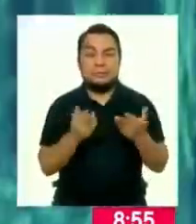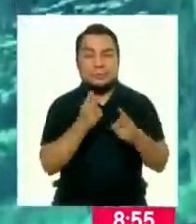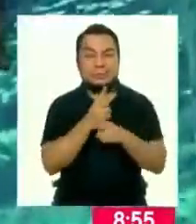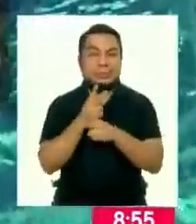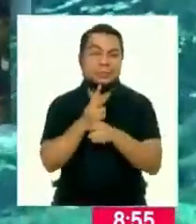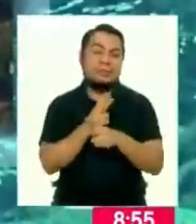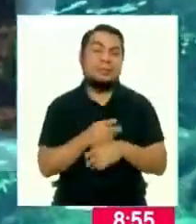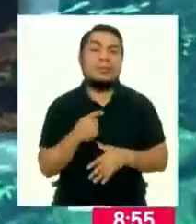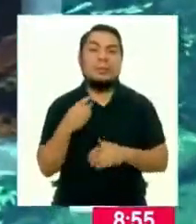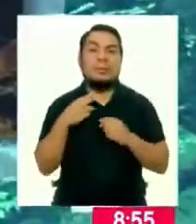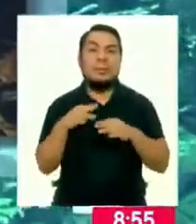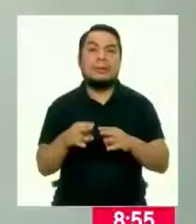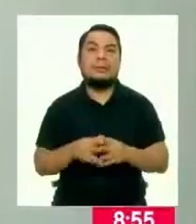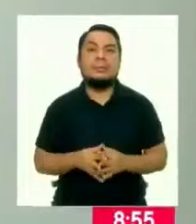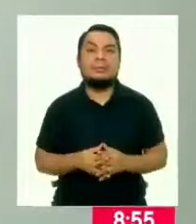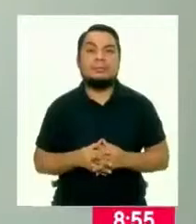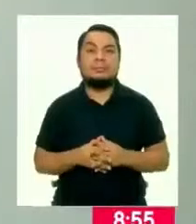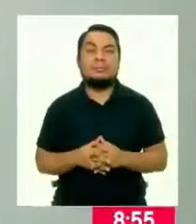cuidar nuestro mar.